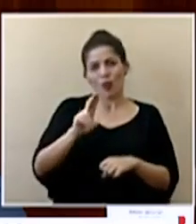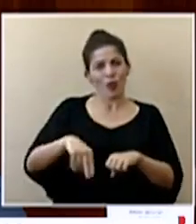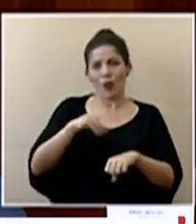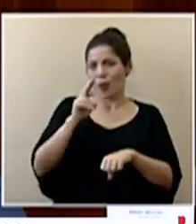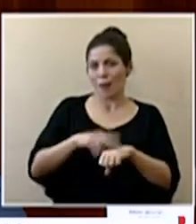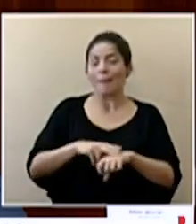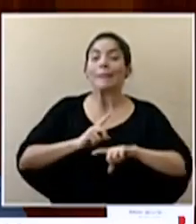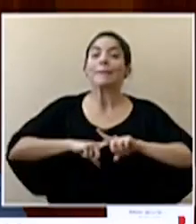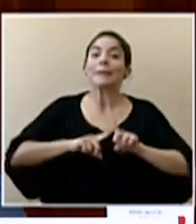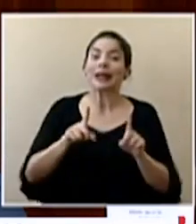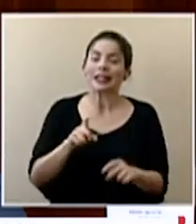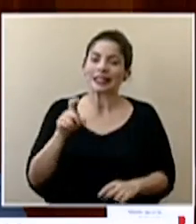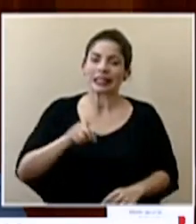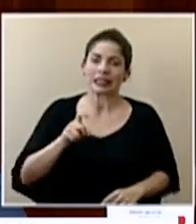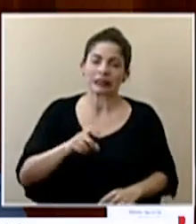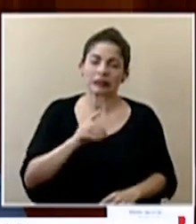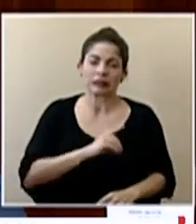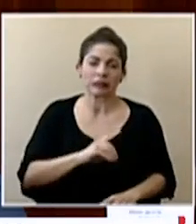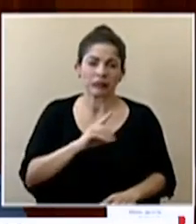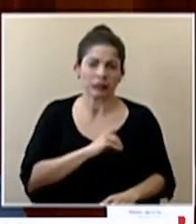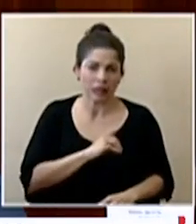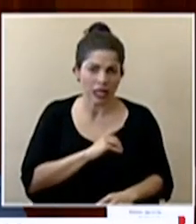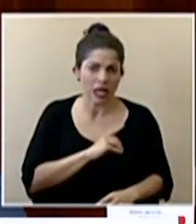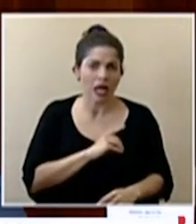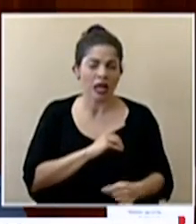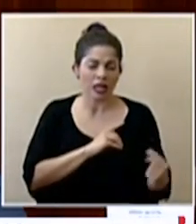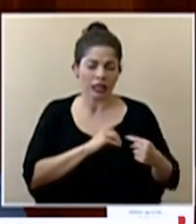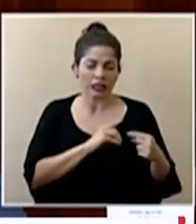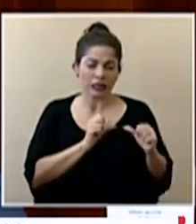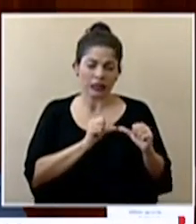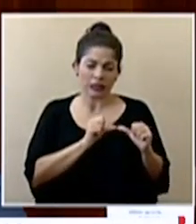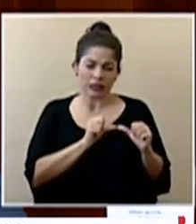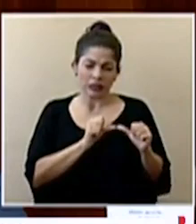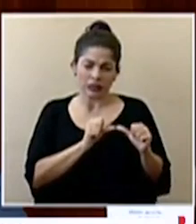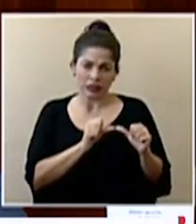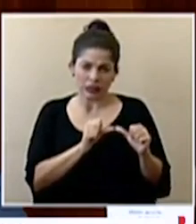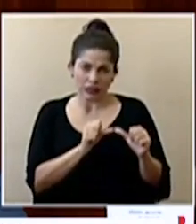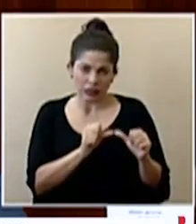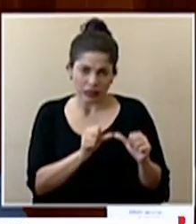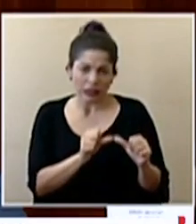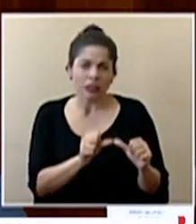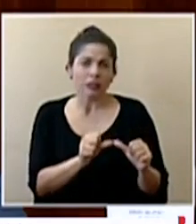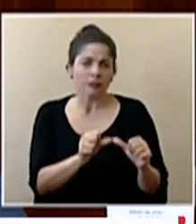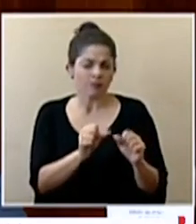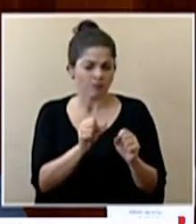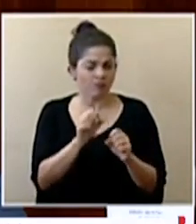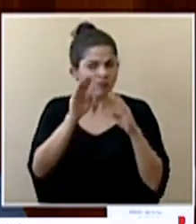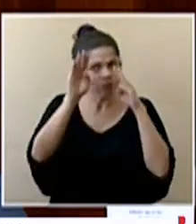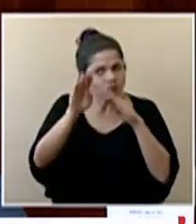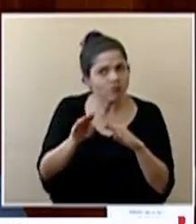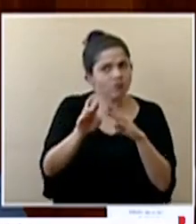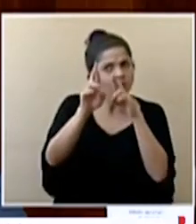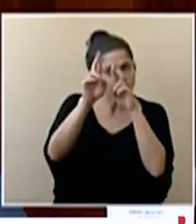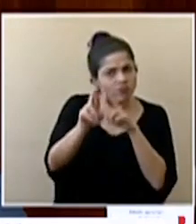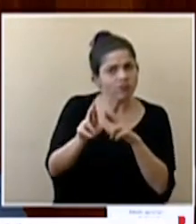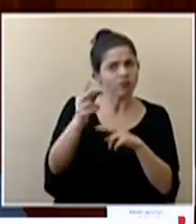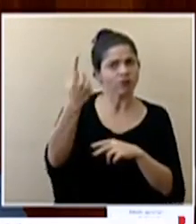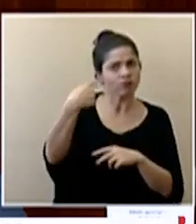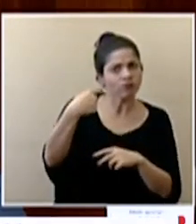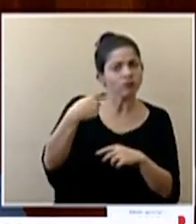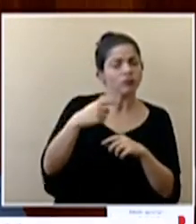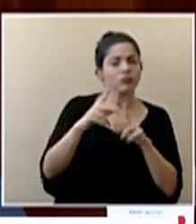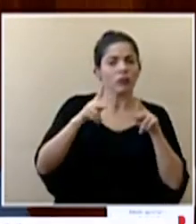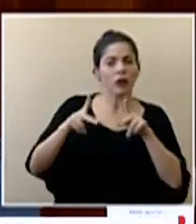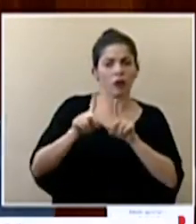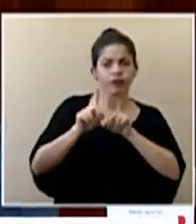pero ocupamos disciplinarnos y mantenernos en esa línea de hacer caso al llamado del distanciamiento